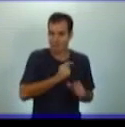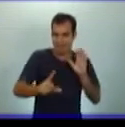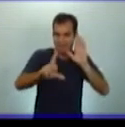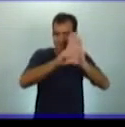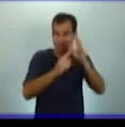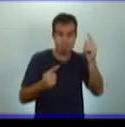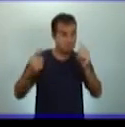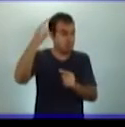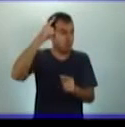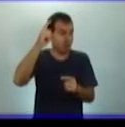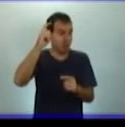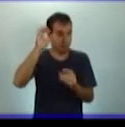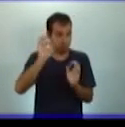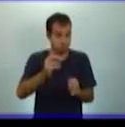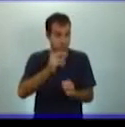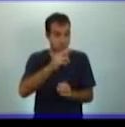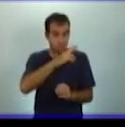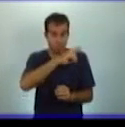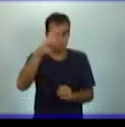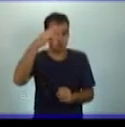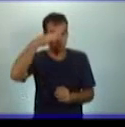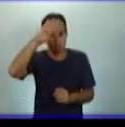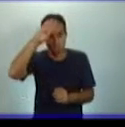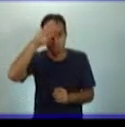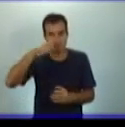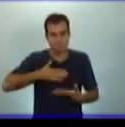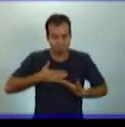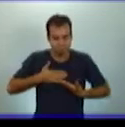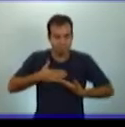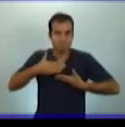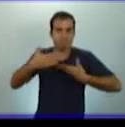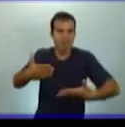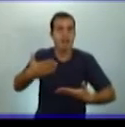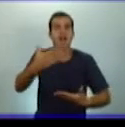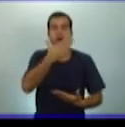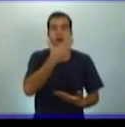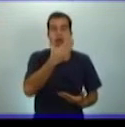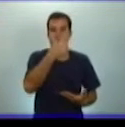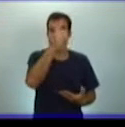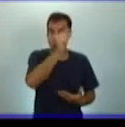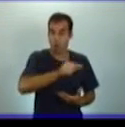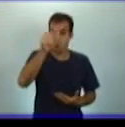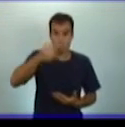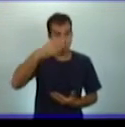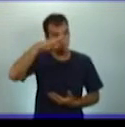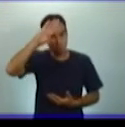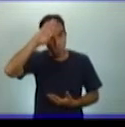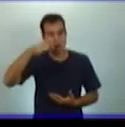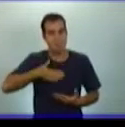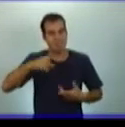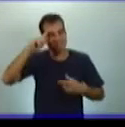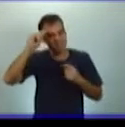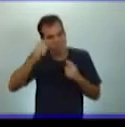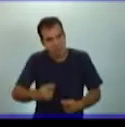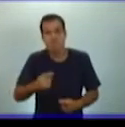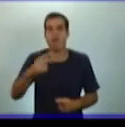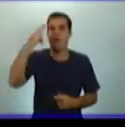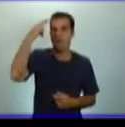república sea el culto de los cubanos a la dignidad plena del hombre.